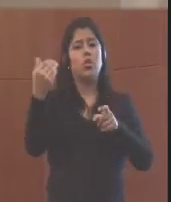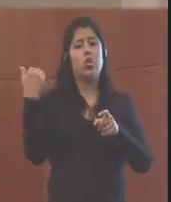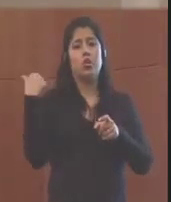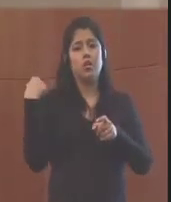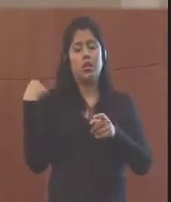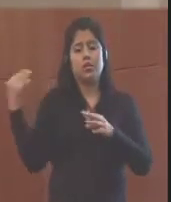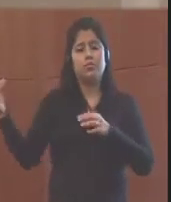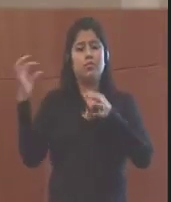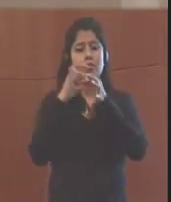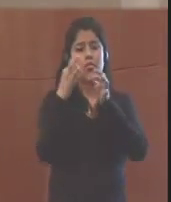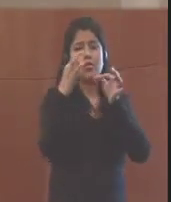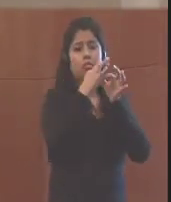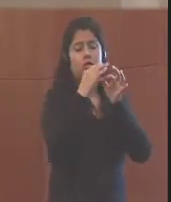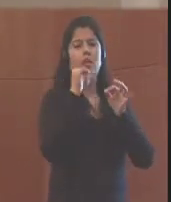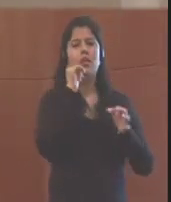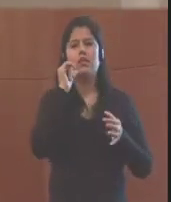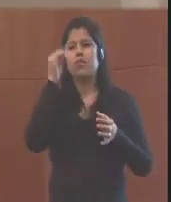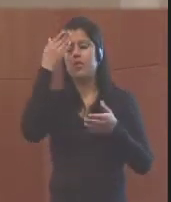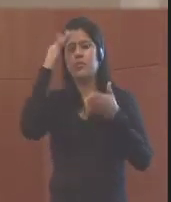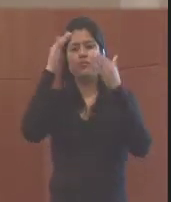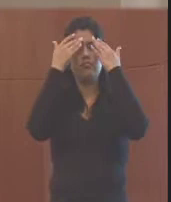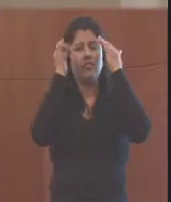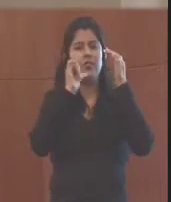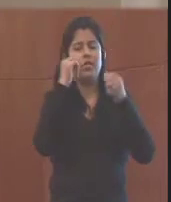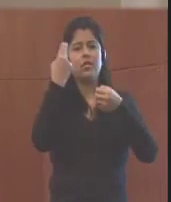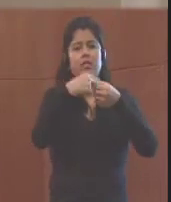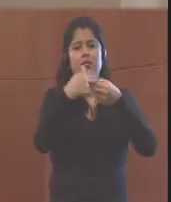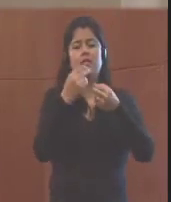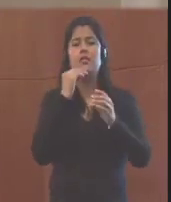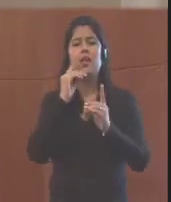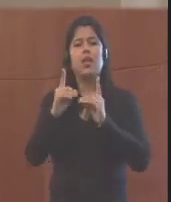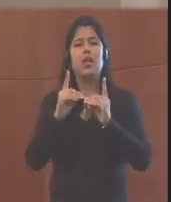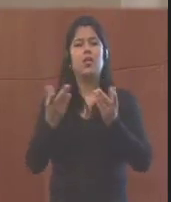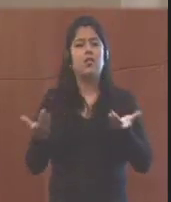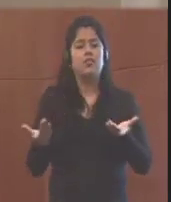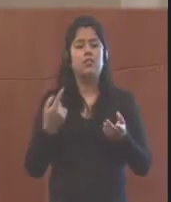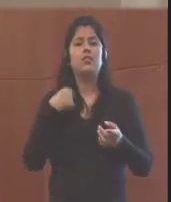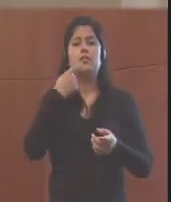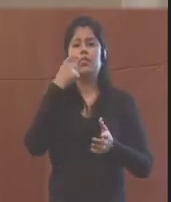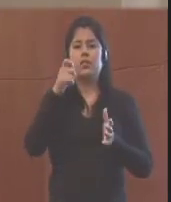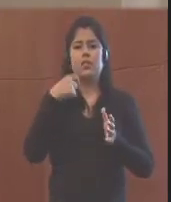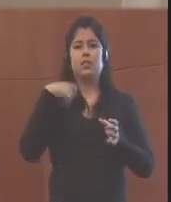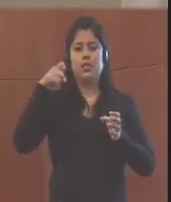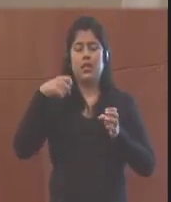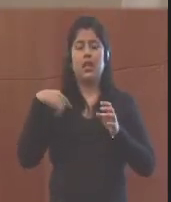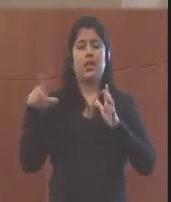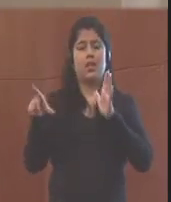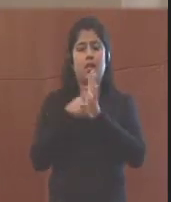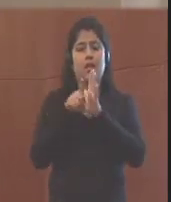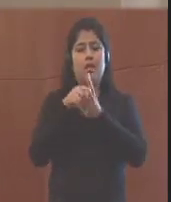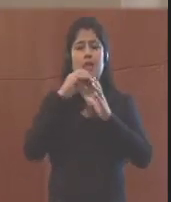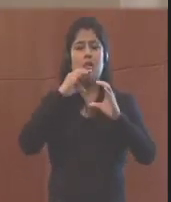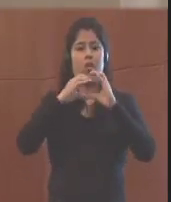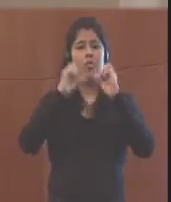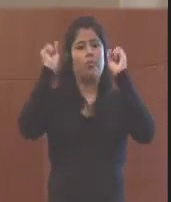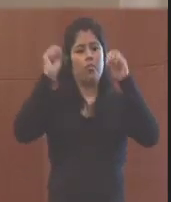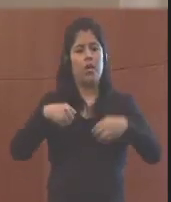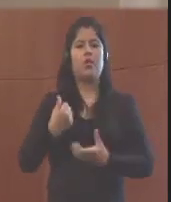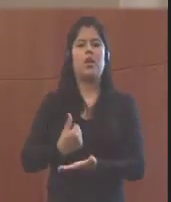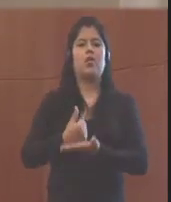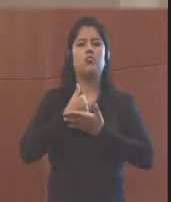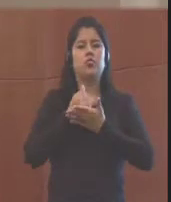estas conexiones están incapacitados de participar en el diálogo. Así que las redes de comunidades nos pueden ayudar mucho.